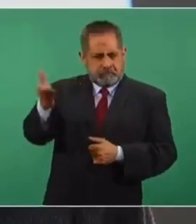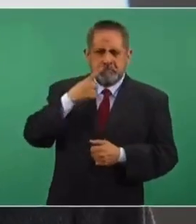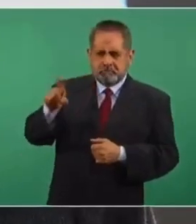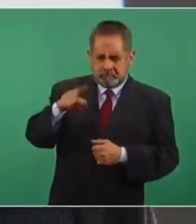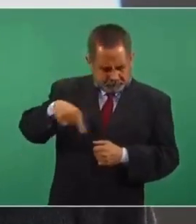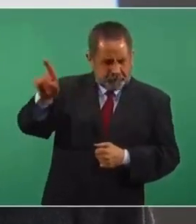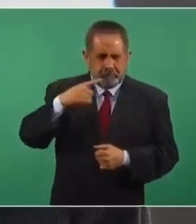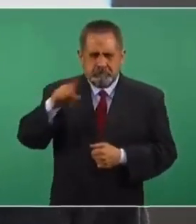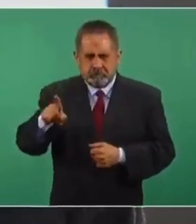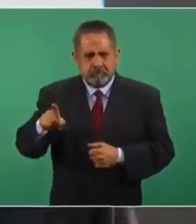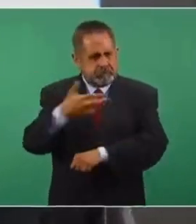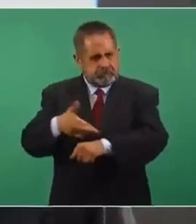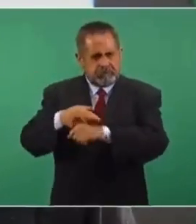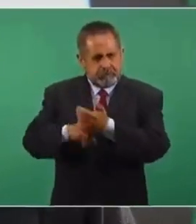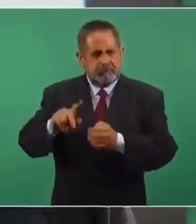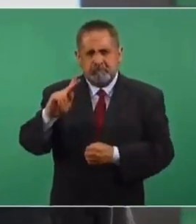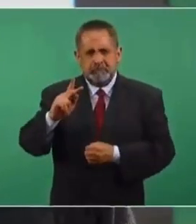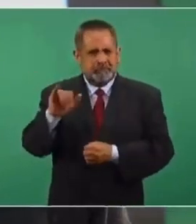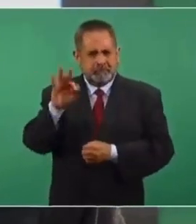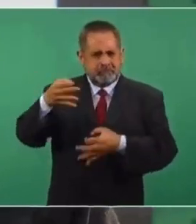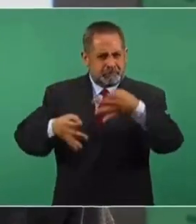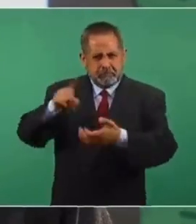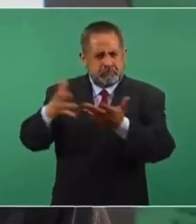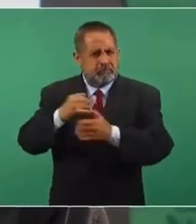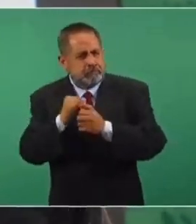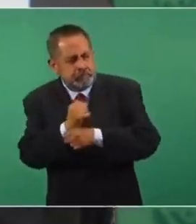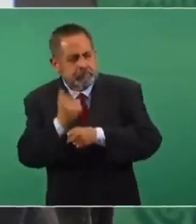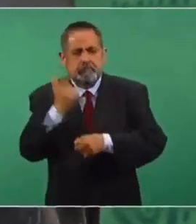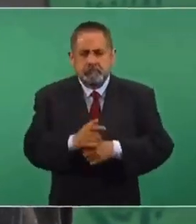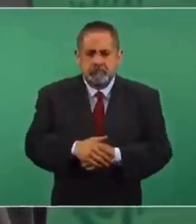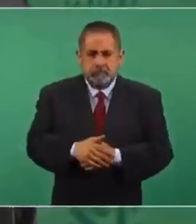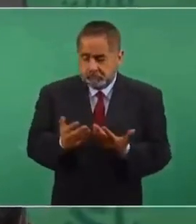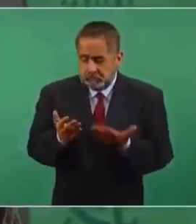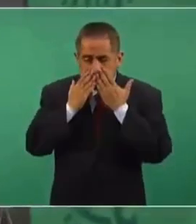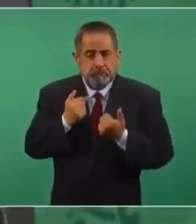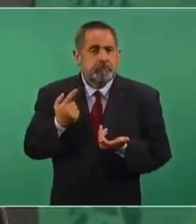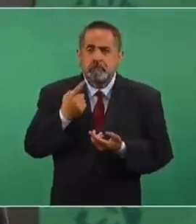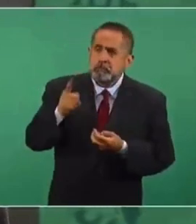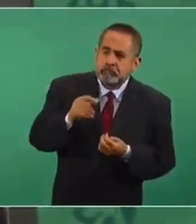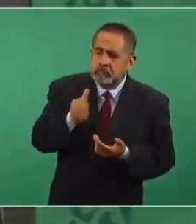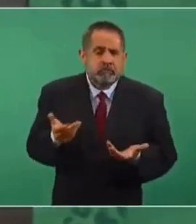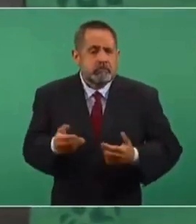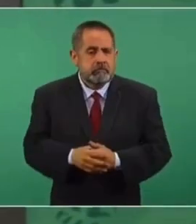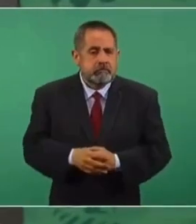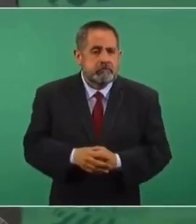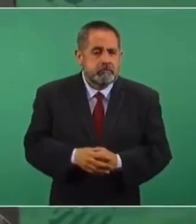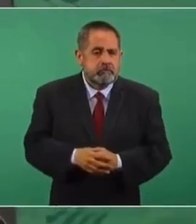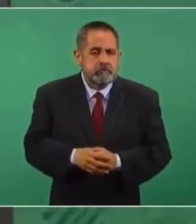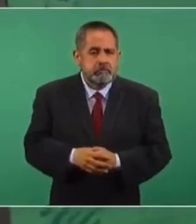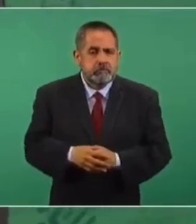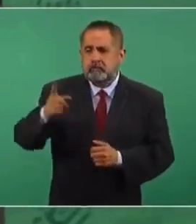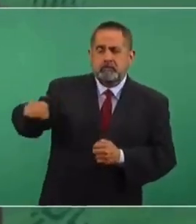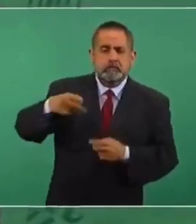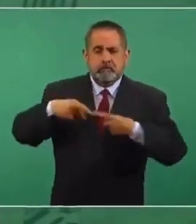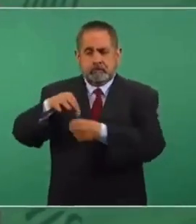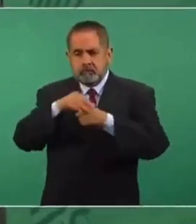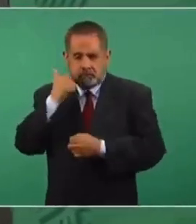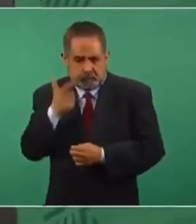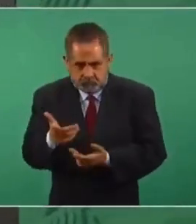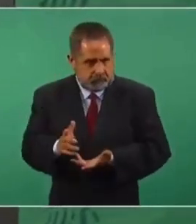penales, que sea el Poder Judicial el que resuelva, pero si no lo quiere el pueblo